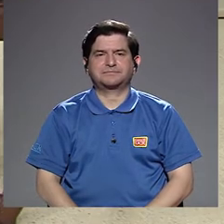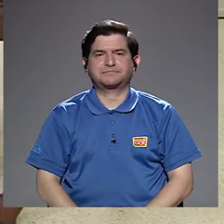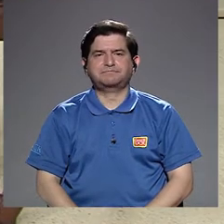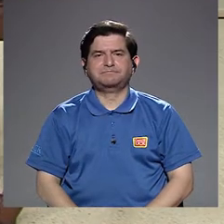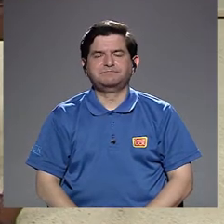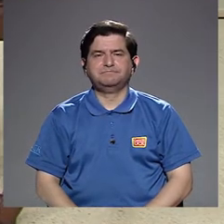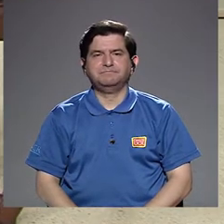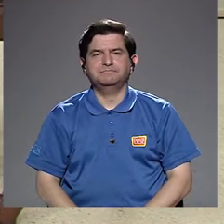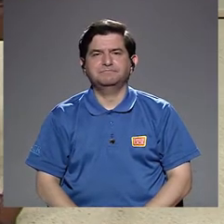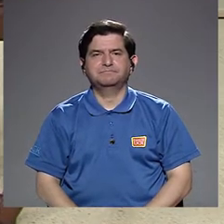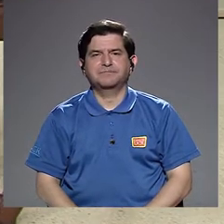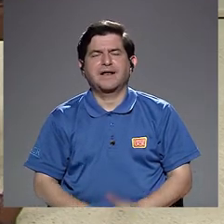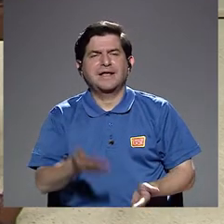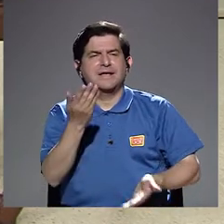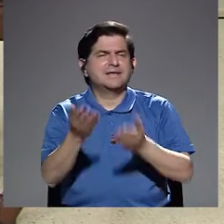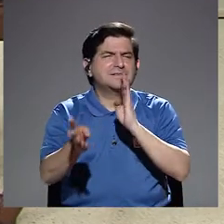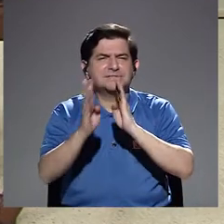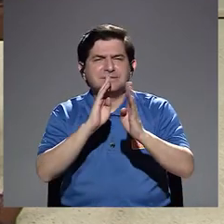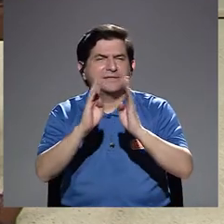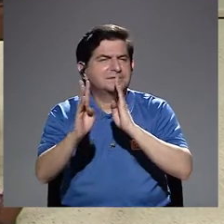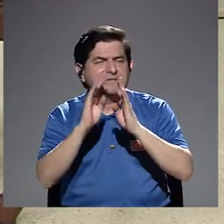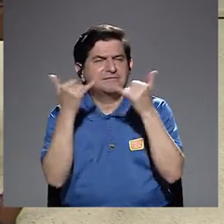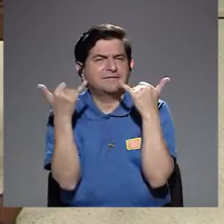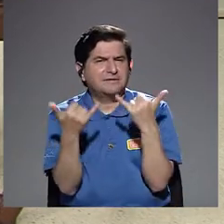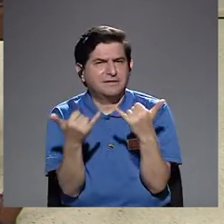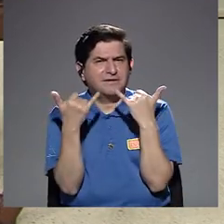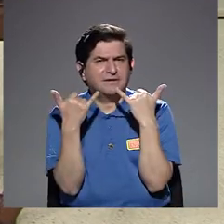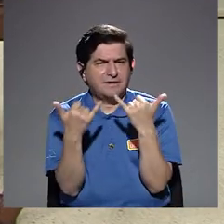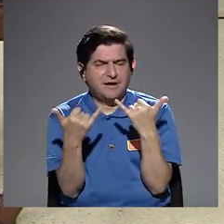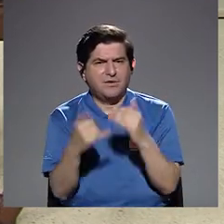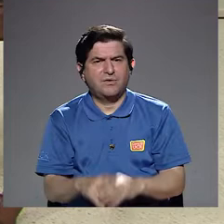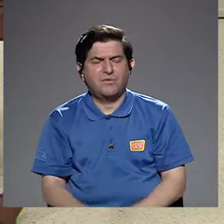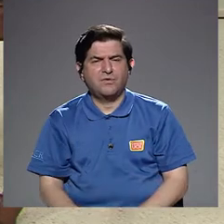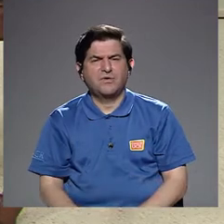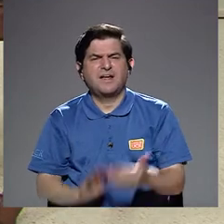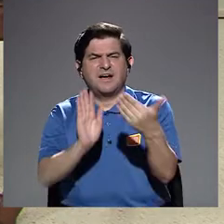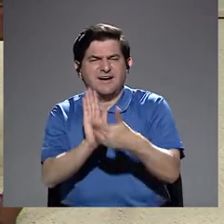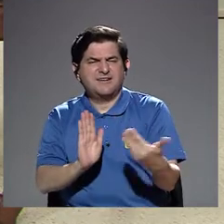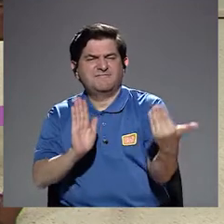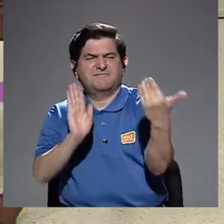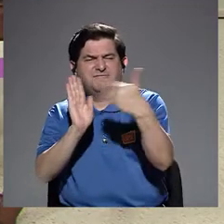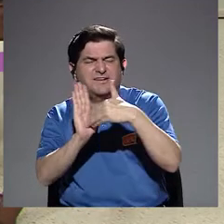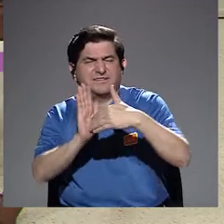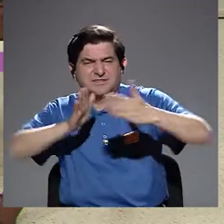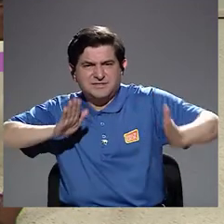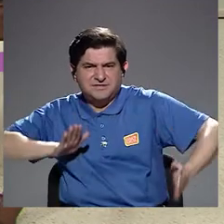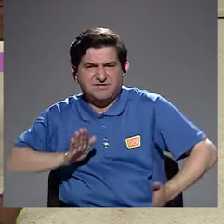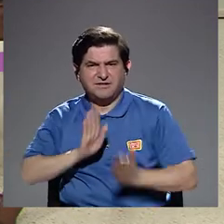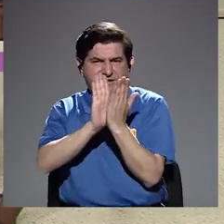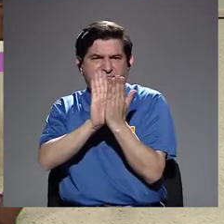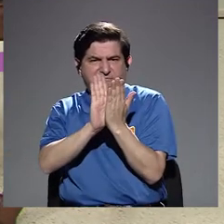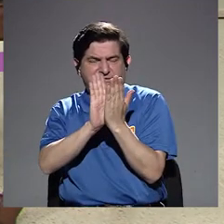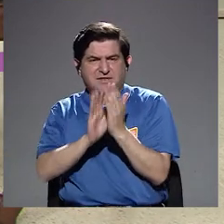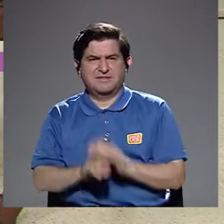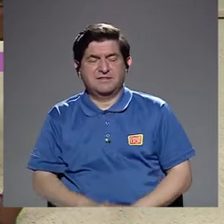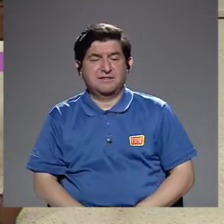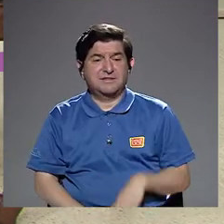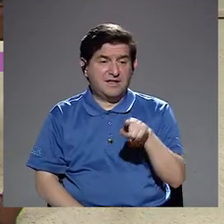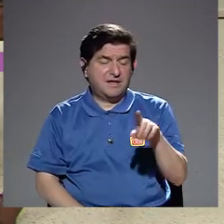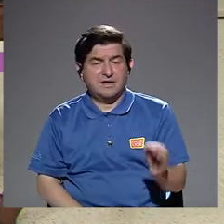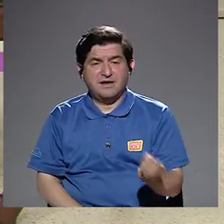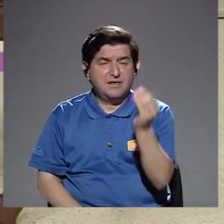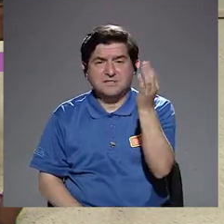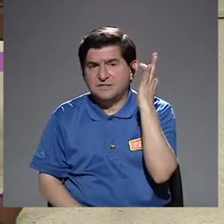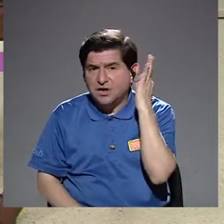Que... Hablemos, perdón, tal vez acerca de los posibles daños a los que se ven enfrentadas, pues las